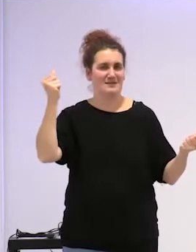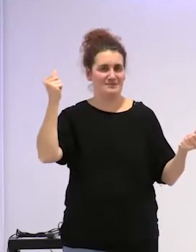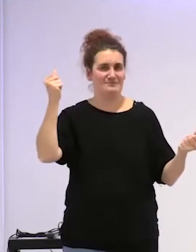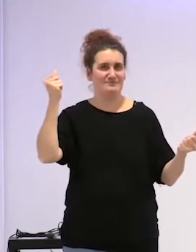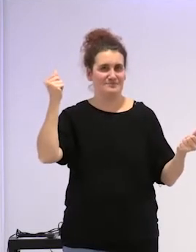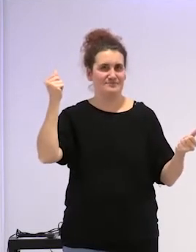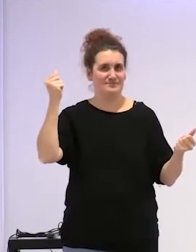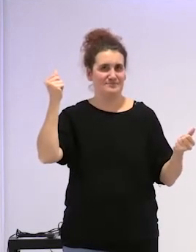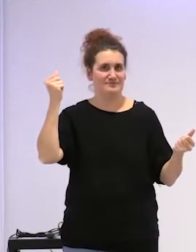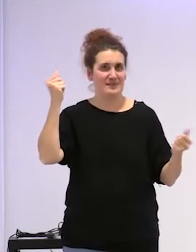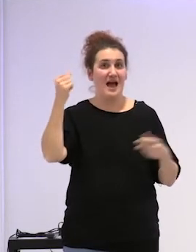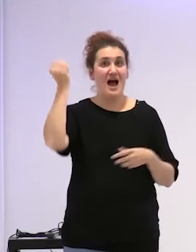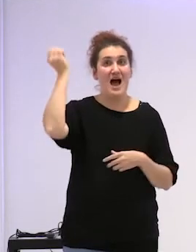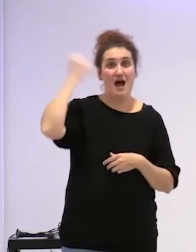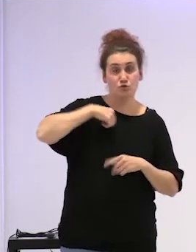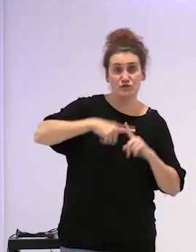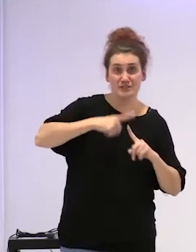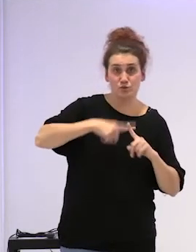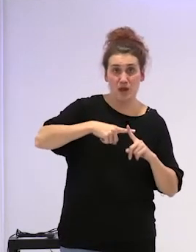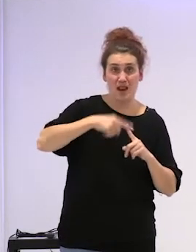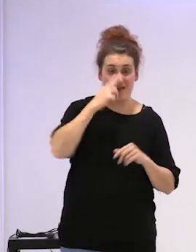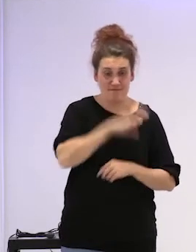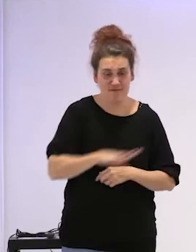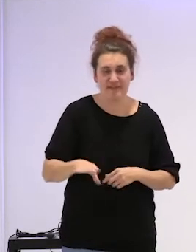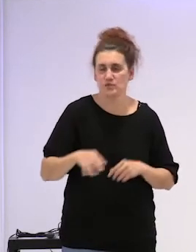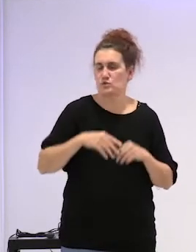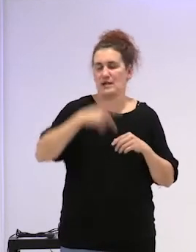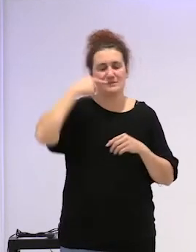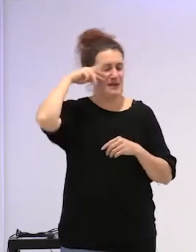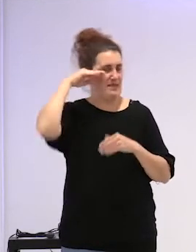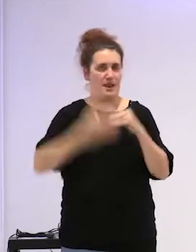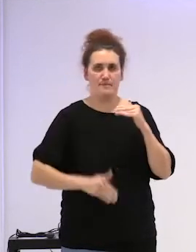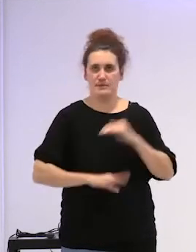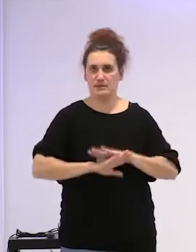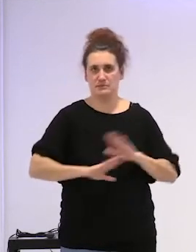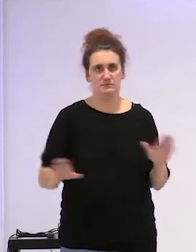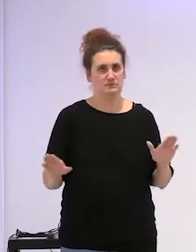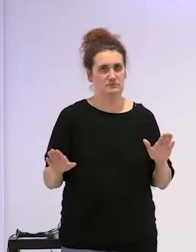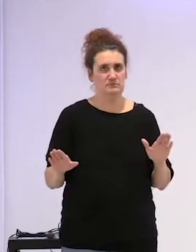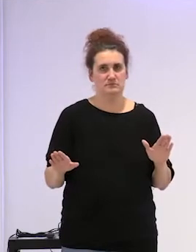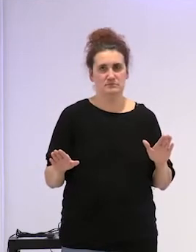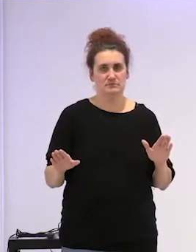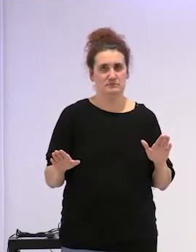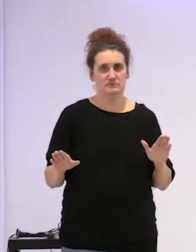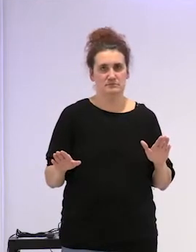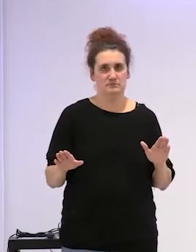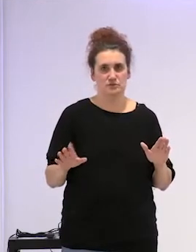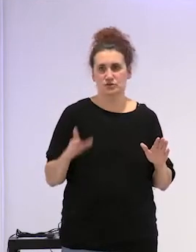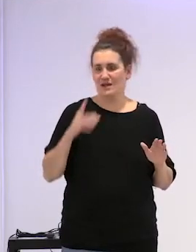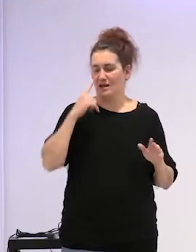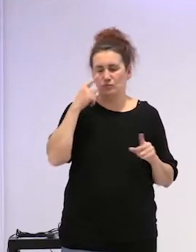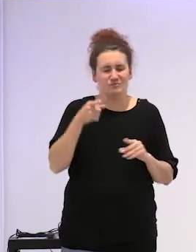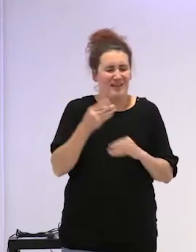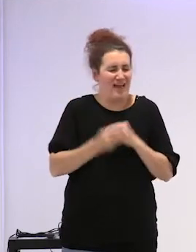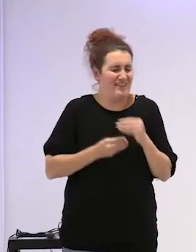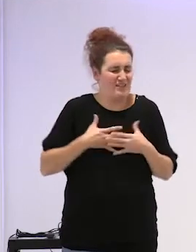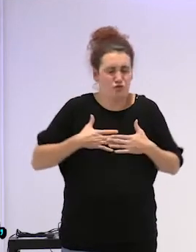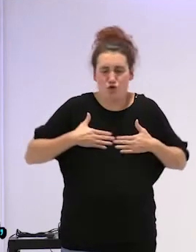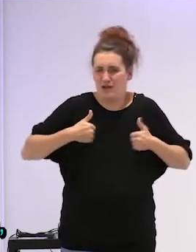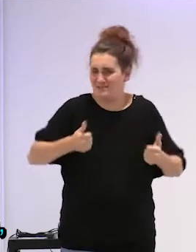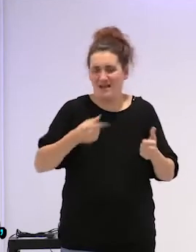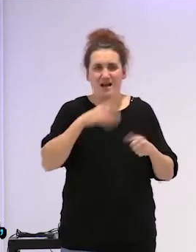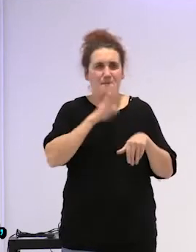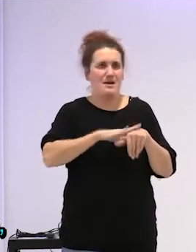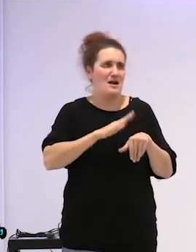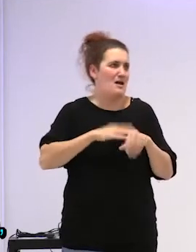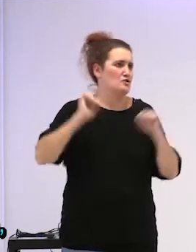un abuso sexual de la infancia es una experiencia límite es decir harás que es lo que con lo que ha entrado mi mente harás lo que sea por sobrevivir lo que sea puede